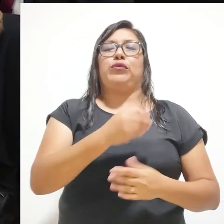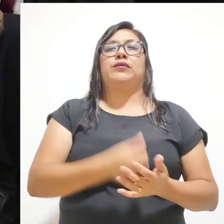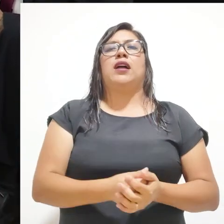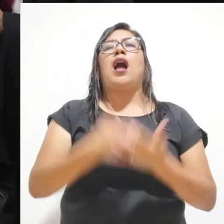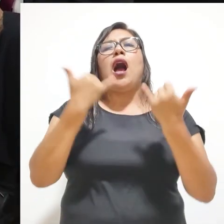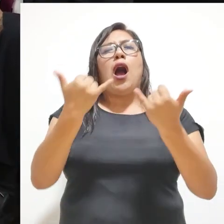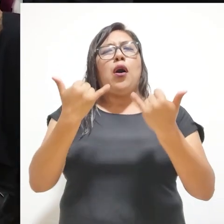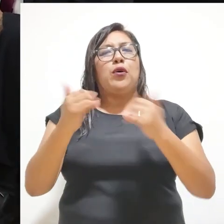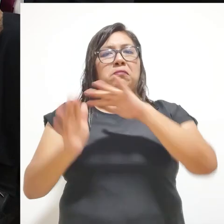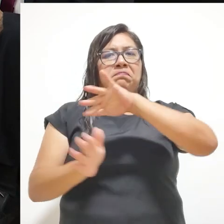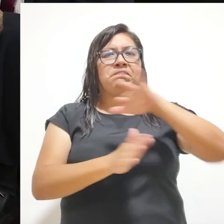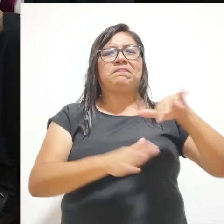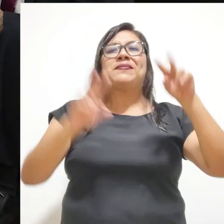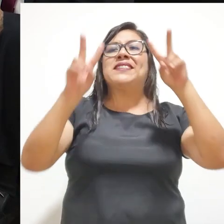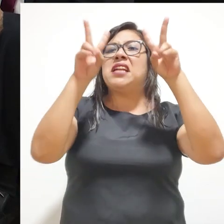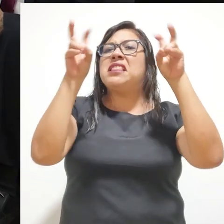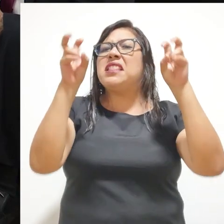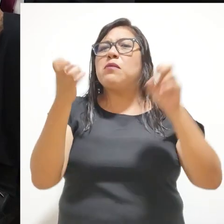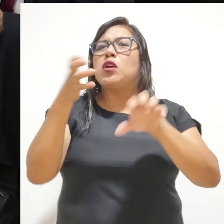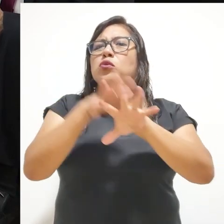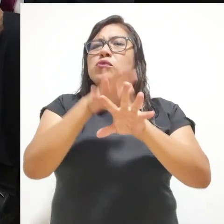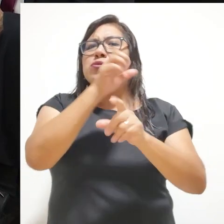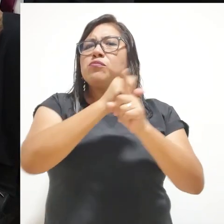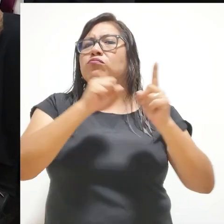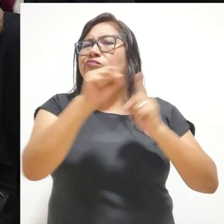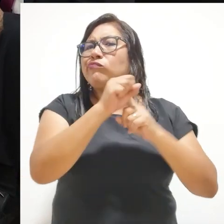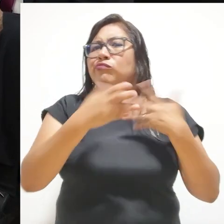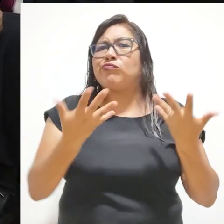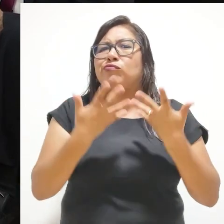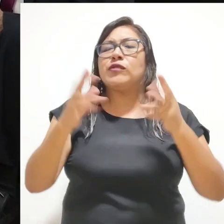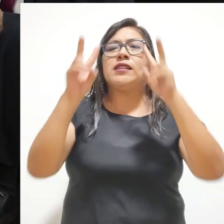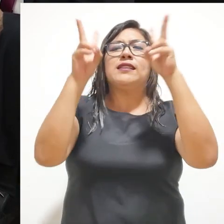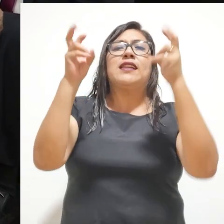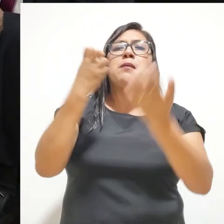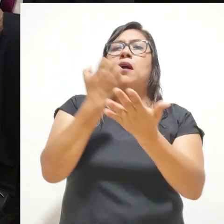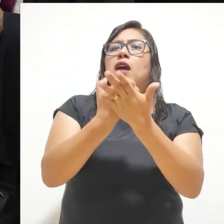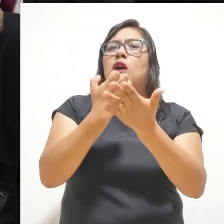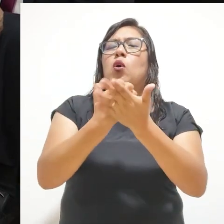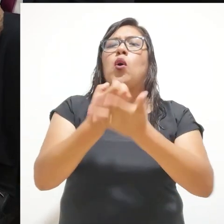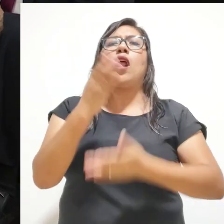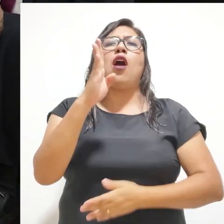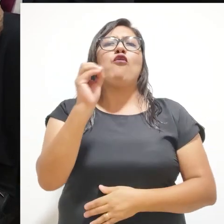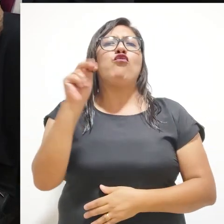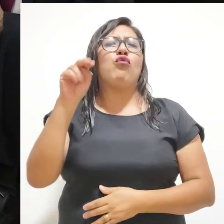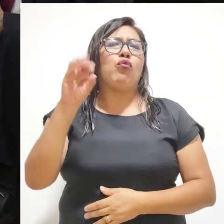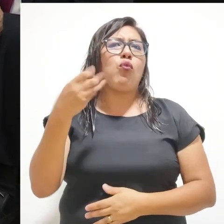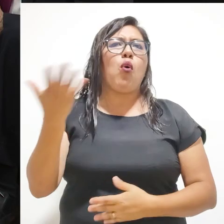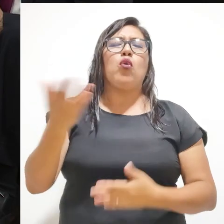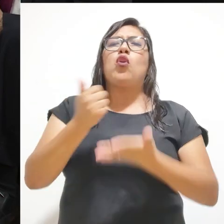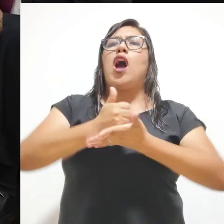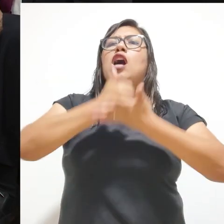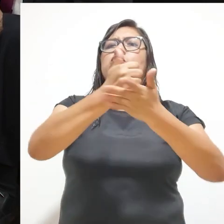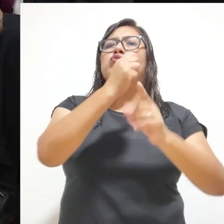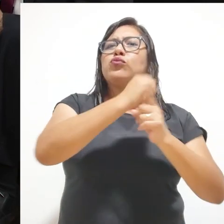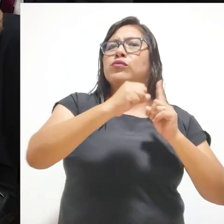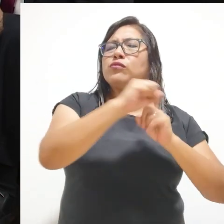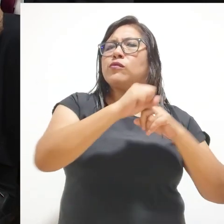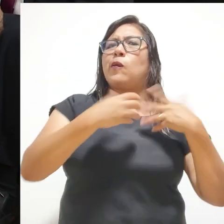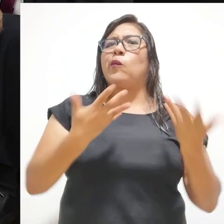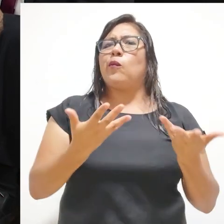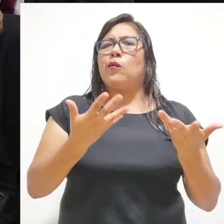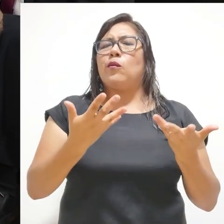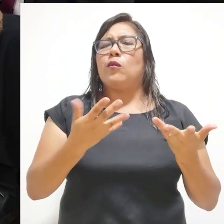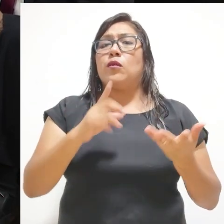Doctor, el tema de inclusión social, también el tema económico, el tema de los bonos, el tema de la ayuda